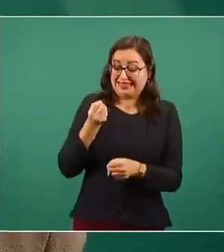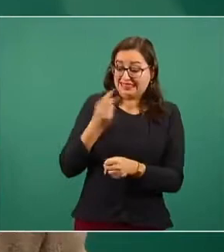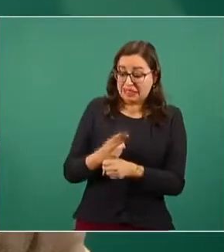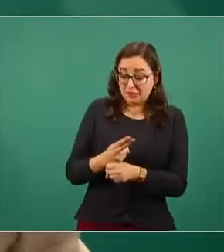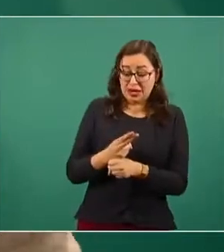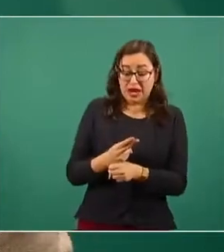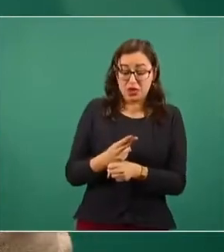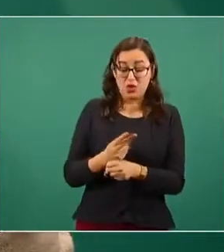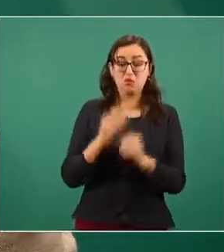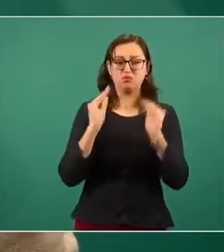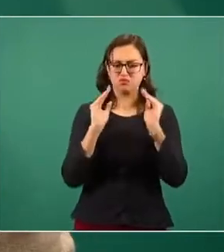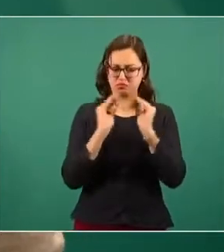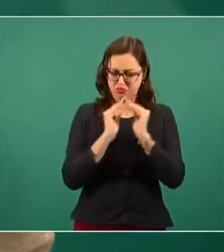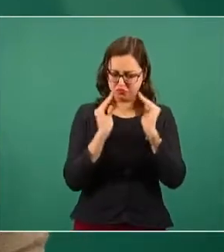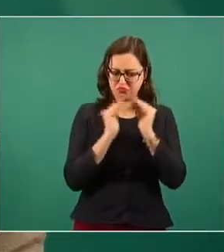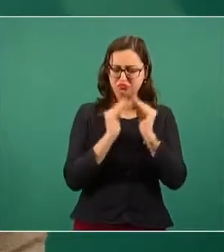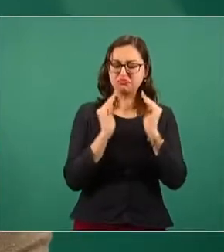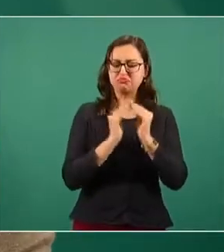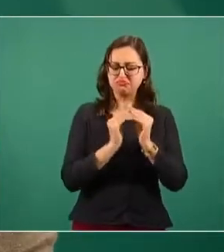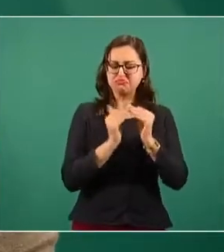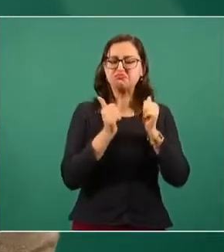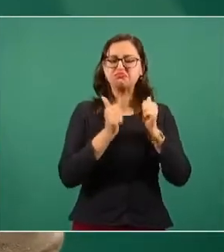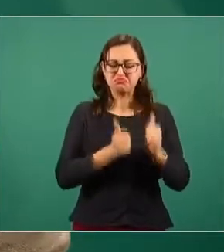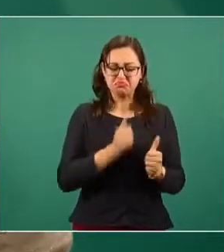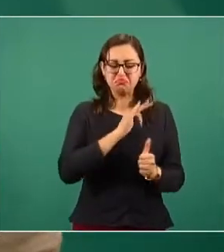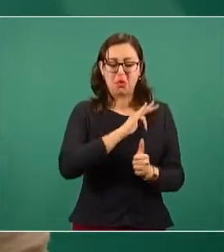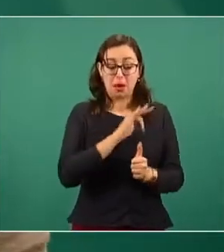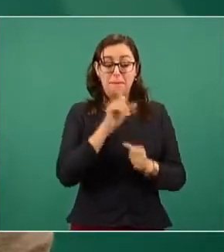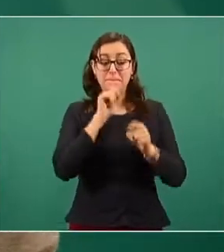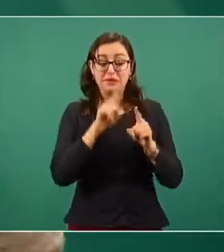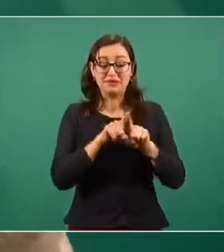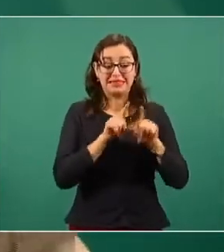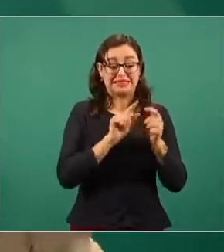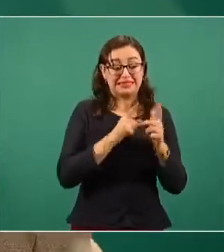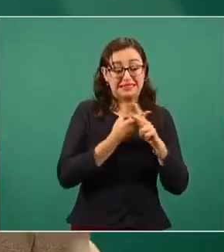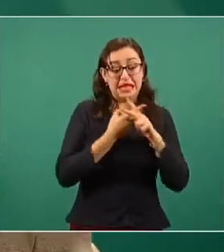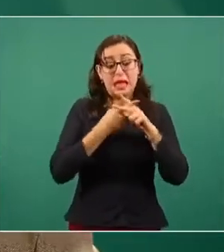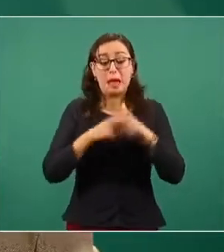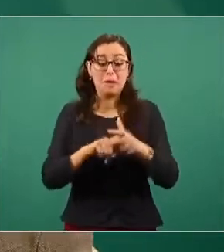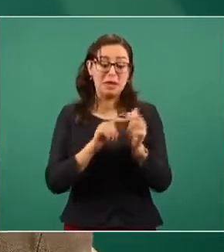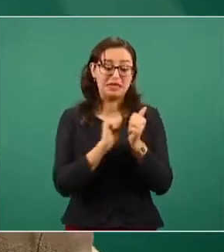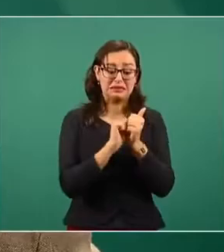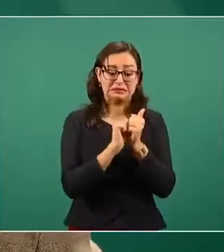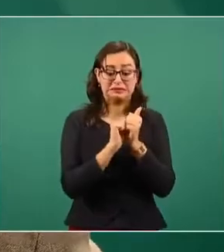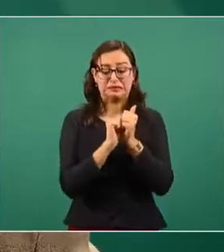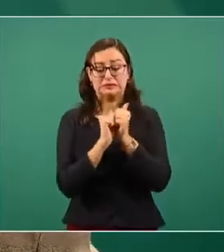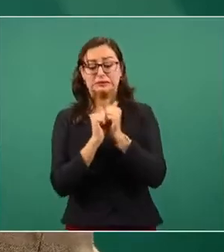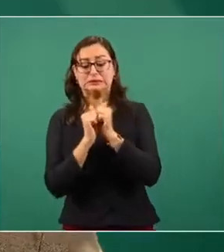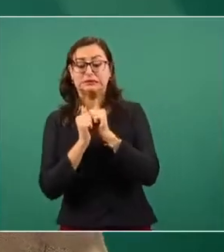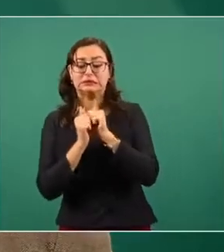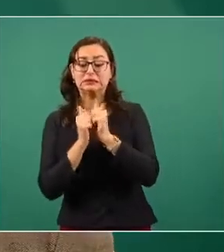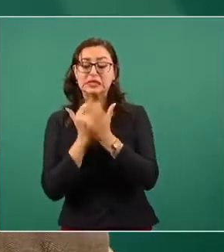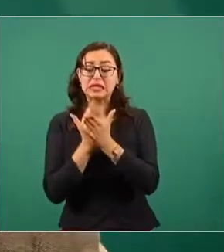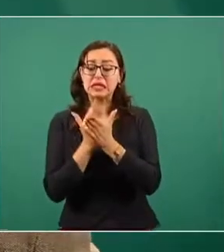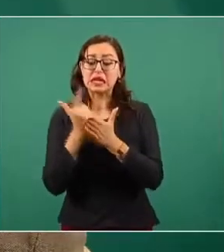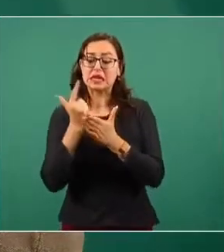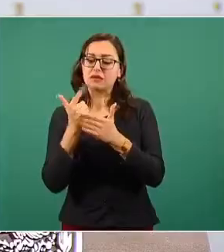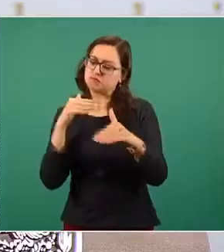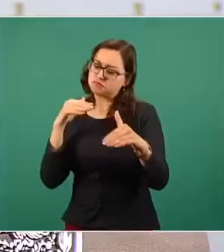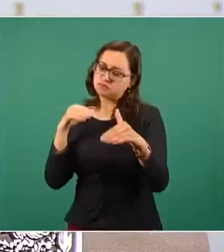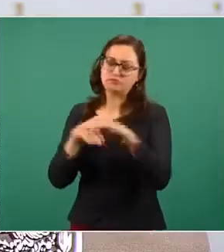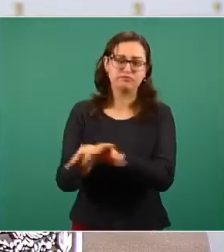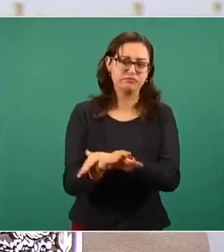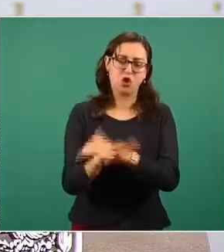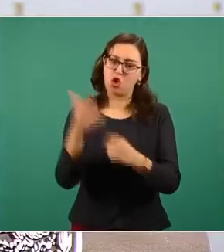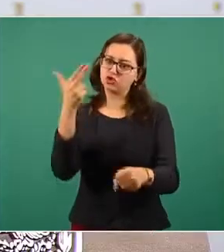se puede evitar y también cuando la hospitalización es temprana, porque la hospitalización muchas veces ocurre en una cama general, como